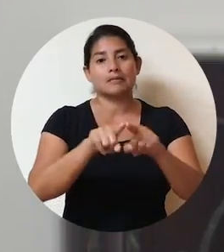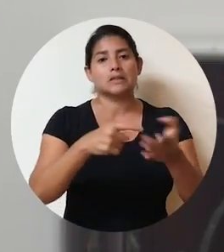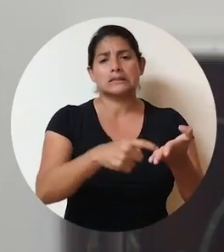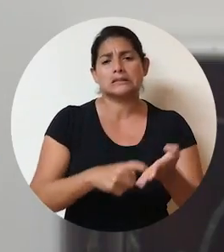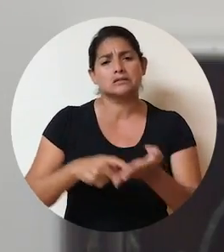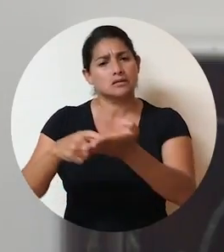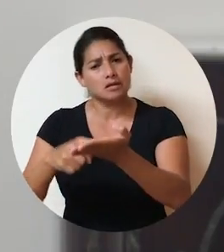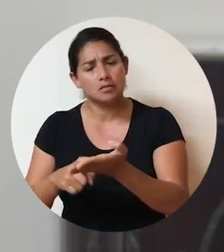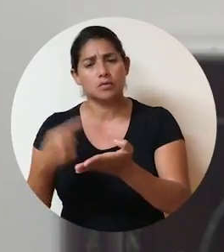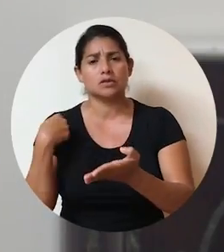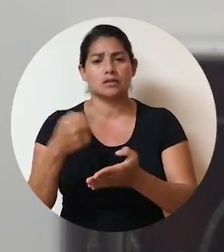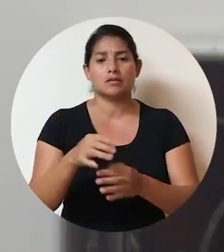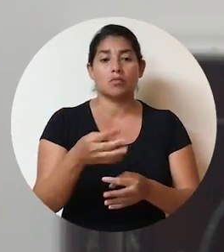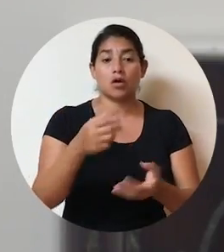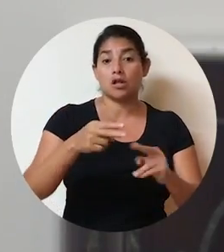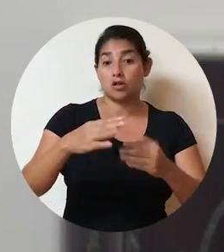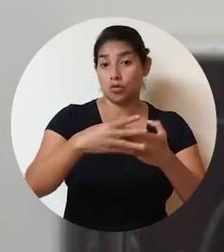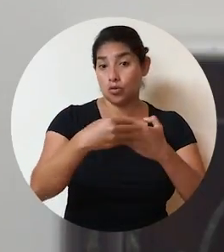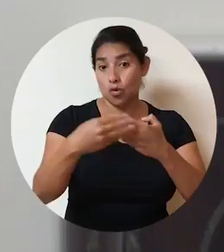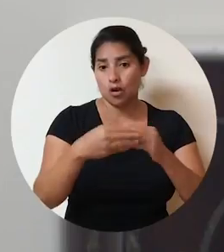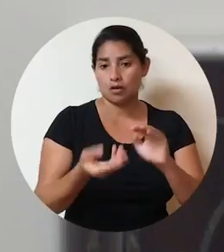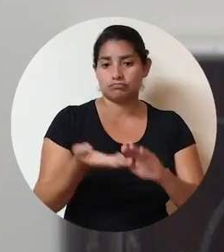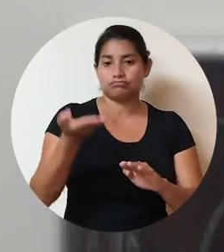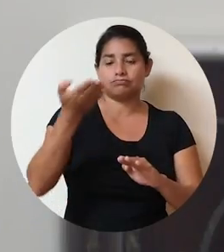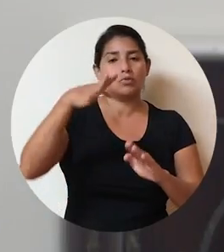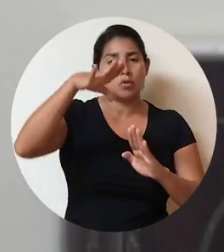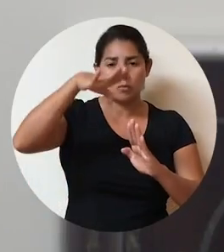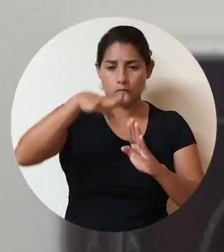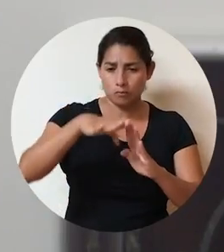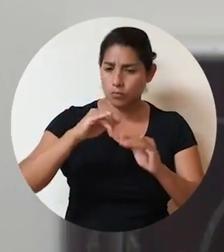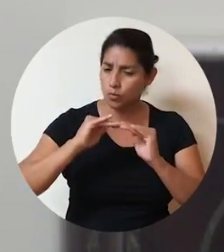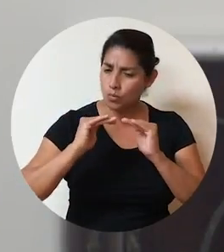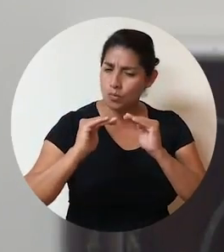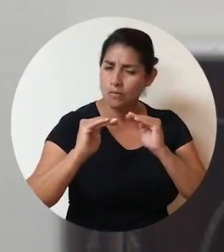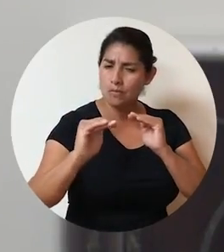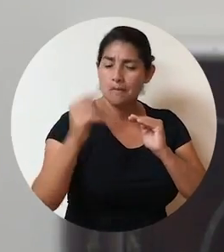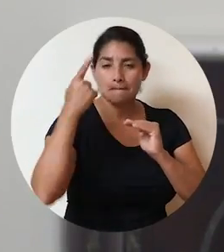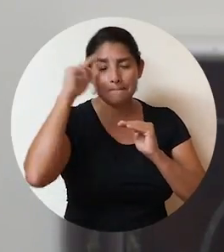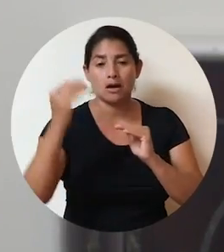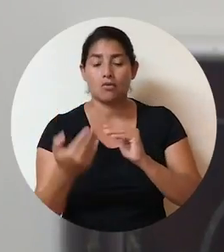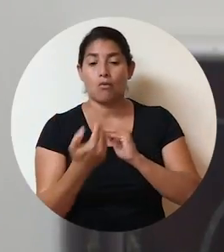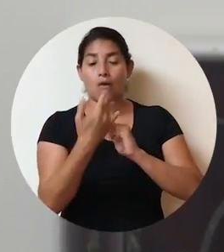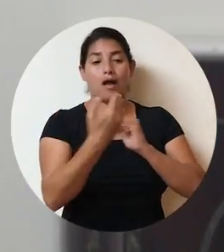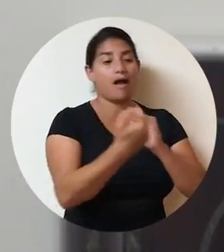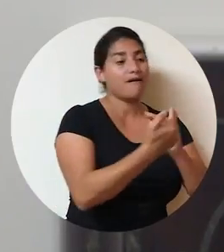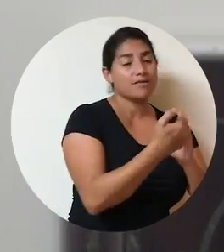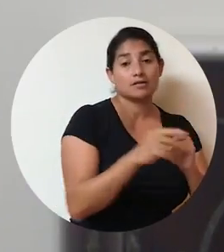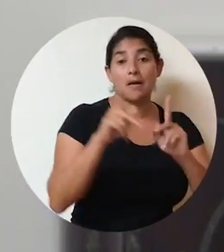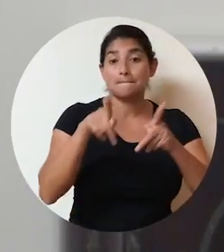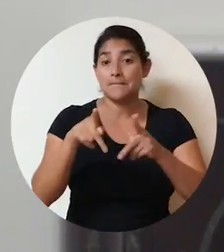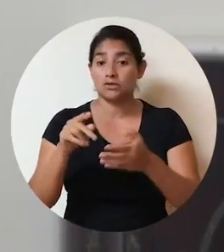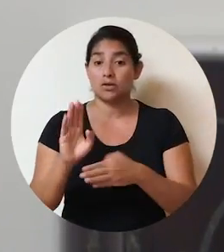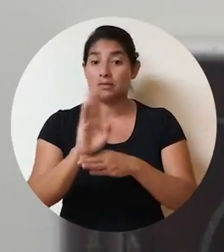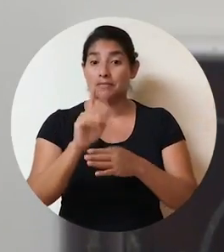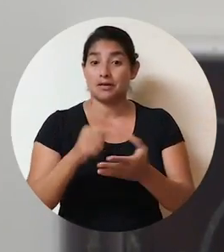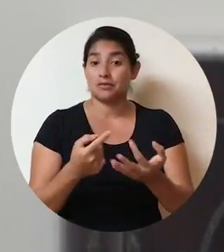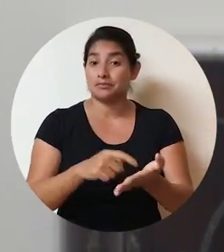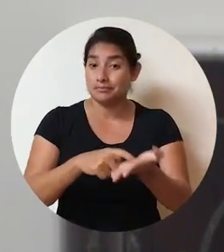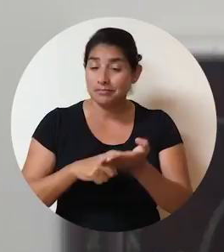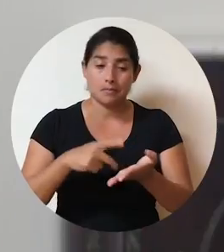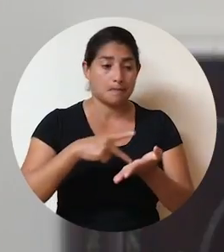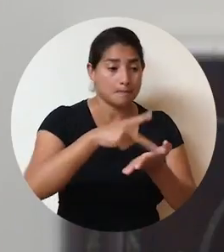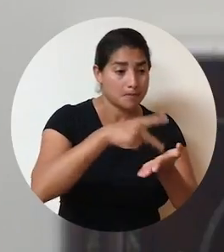También requerimos que el tipo de cambio del dólar permanezca estable para no afectar a quienes tienen